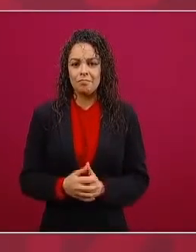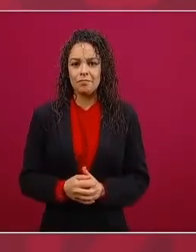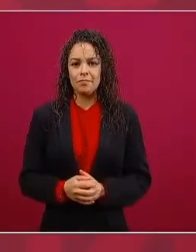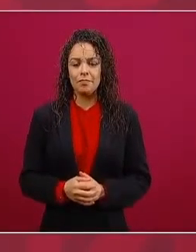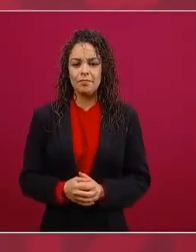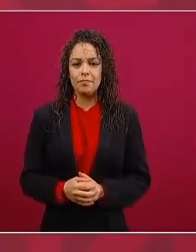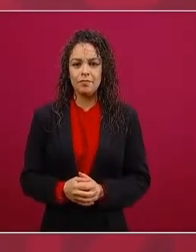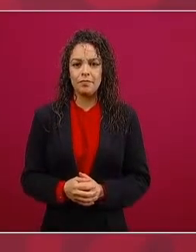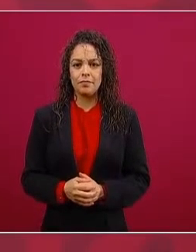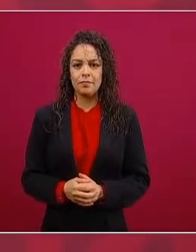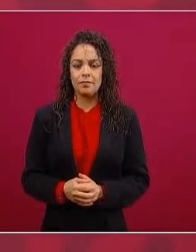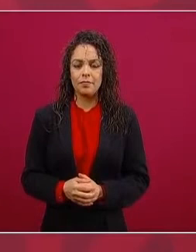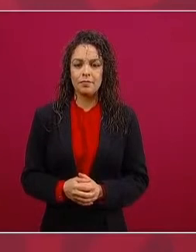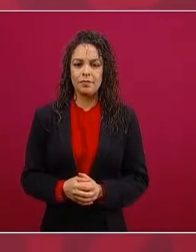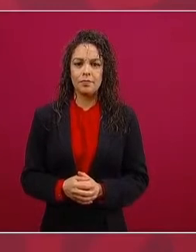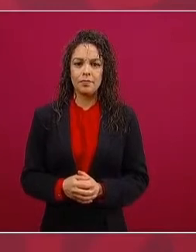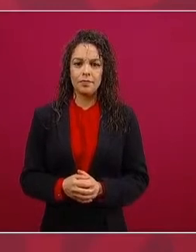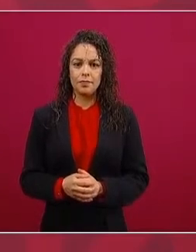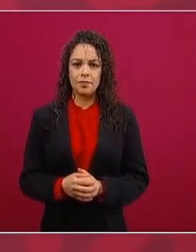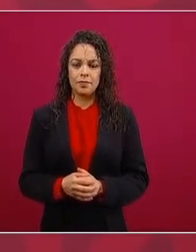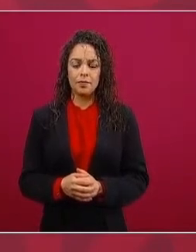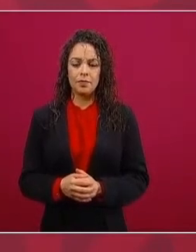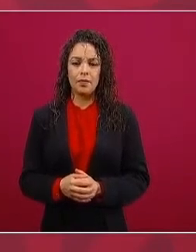si estoy